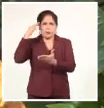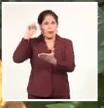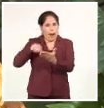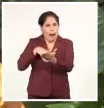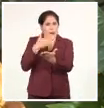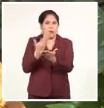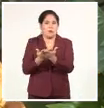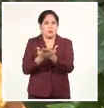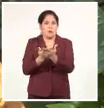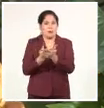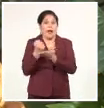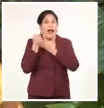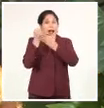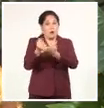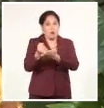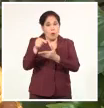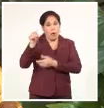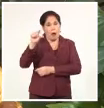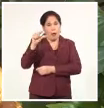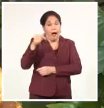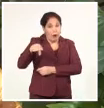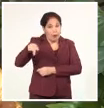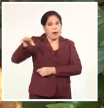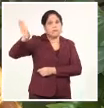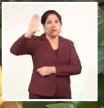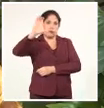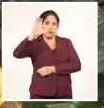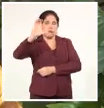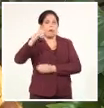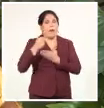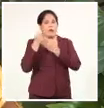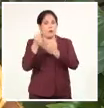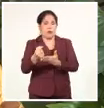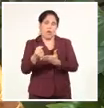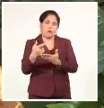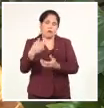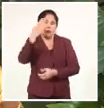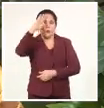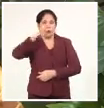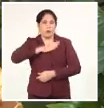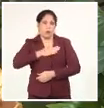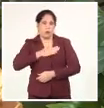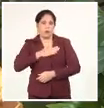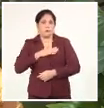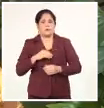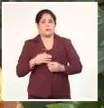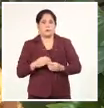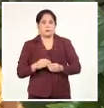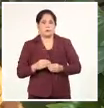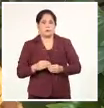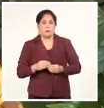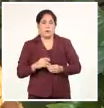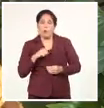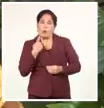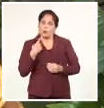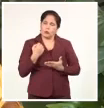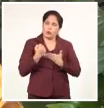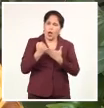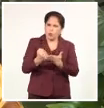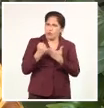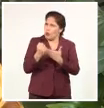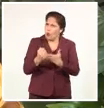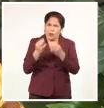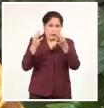este apoyo y también traer a Cuba al establecimiento de una colaboración